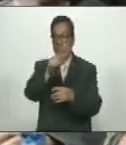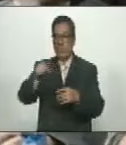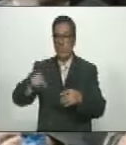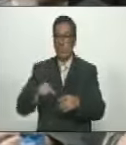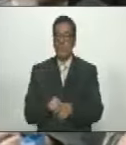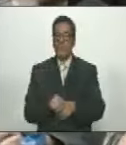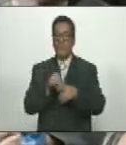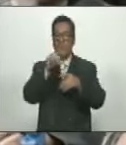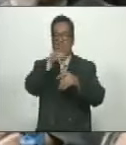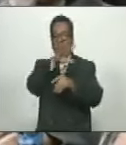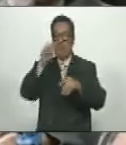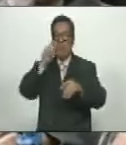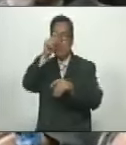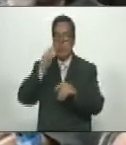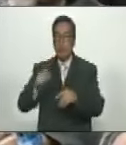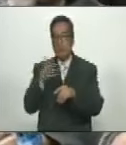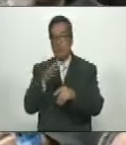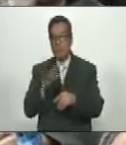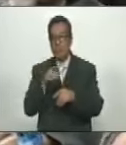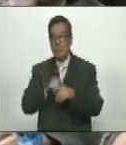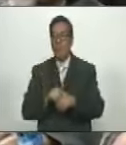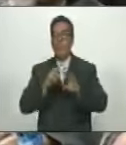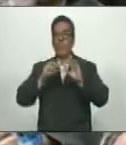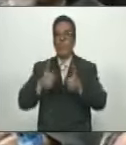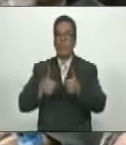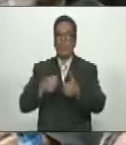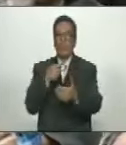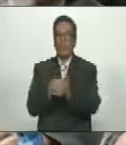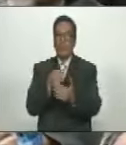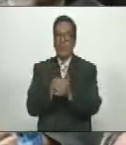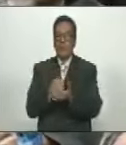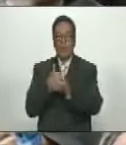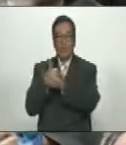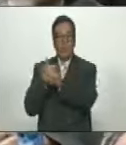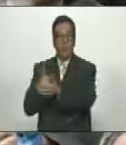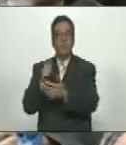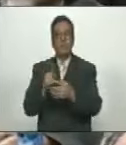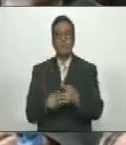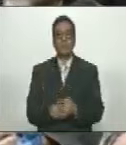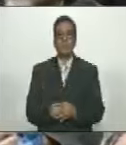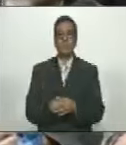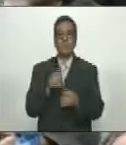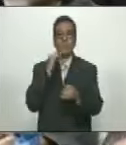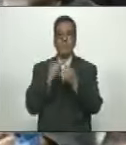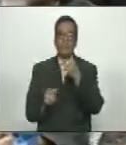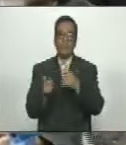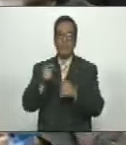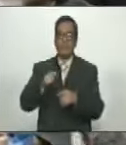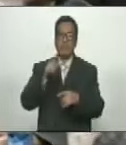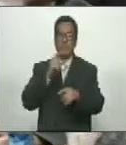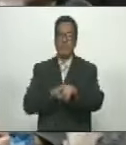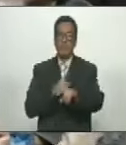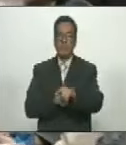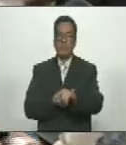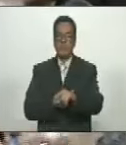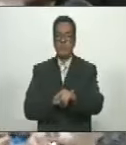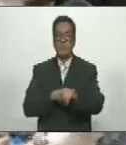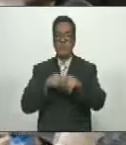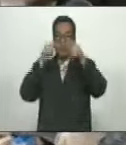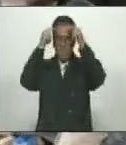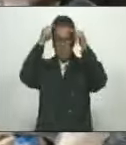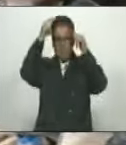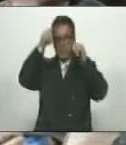El 50% Aproximadamente Comenzaron A Cobrar Su Beneficio En Los Últimos Meses De Gestión Del Comandante